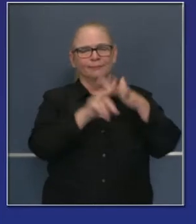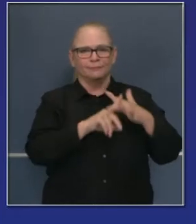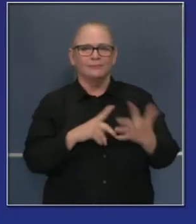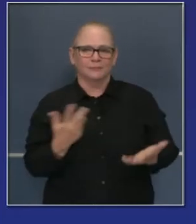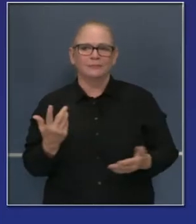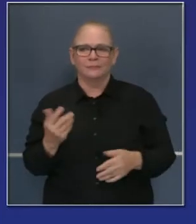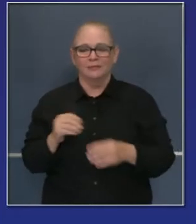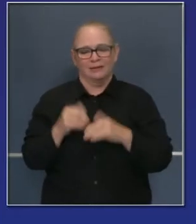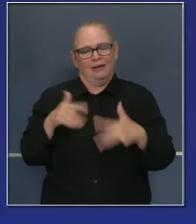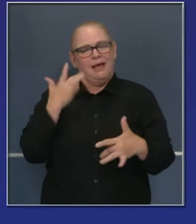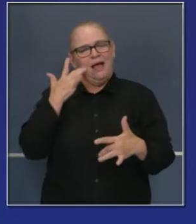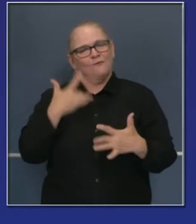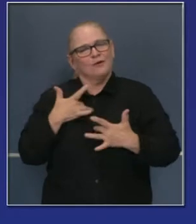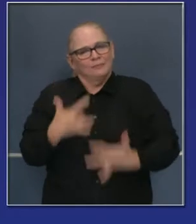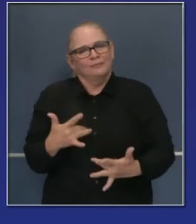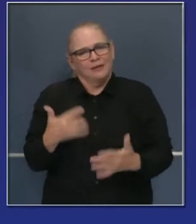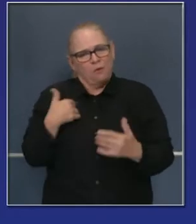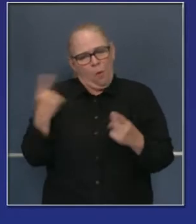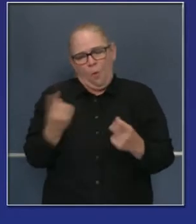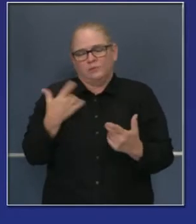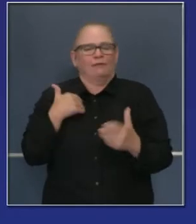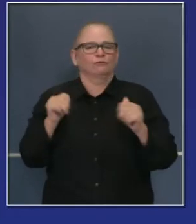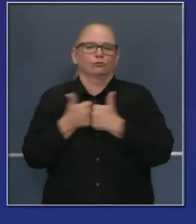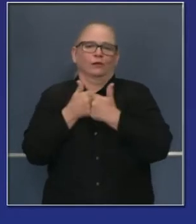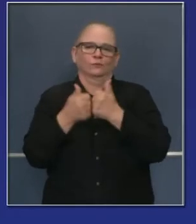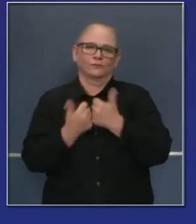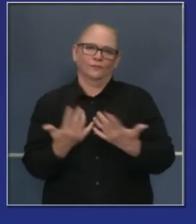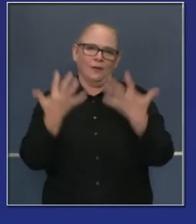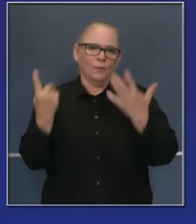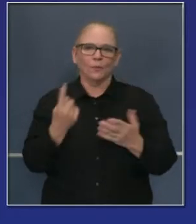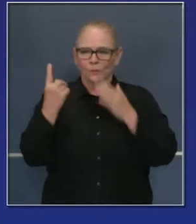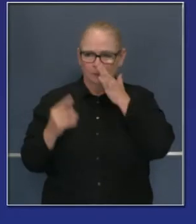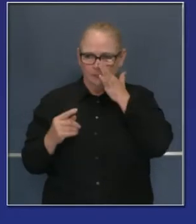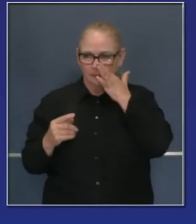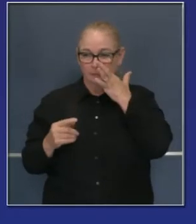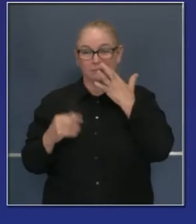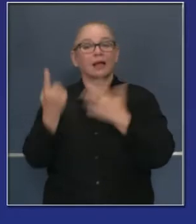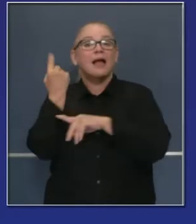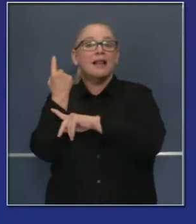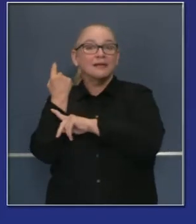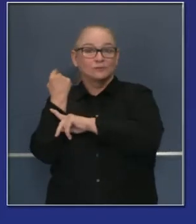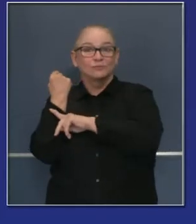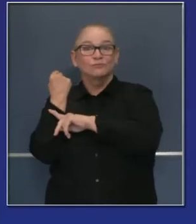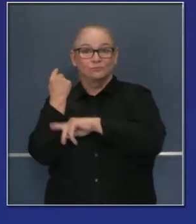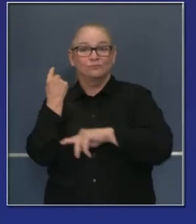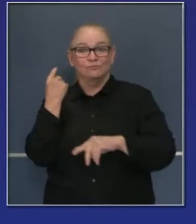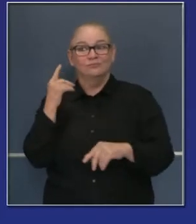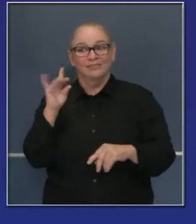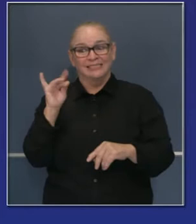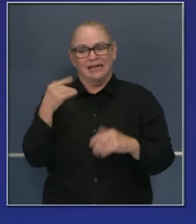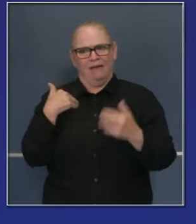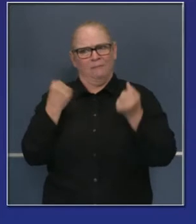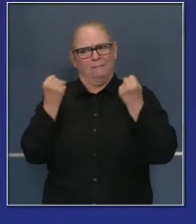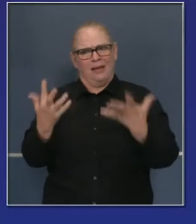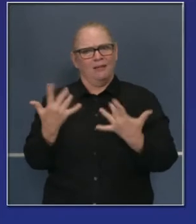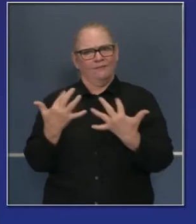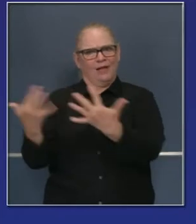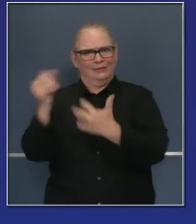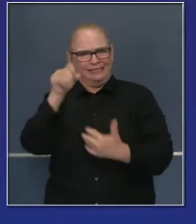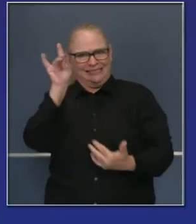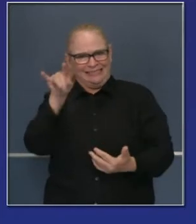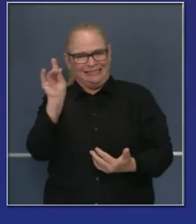California. Pero no hay duda de que, aunque el año pasado tuvimos agudeza